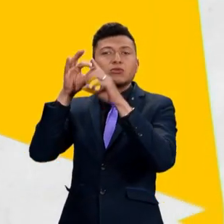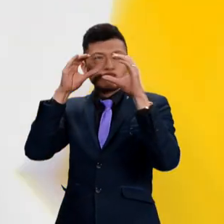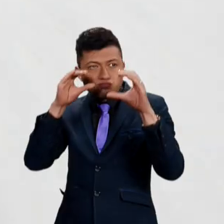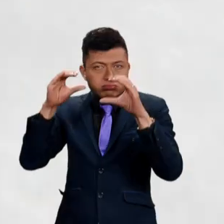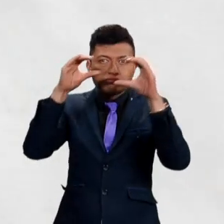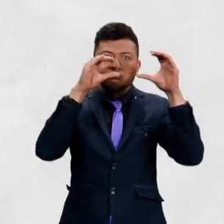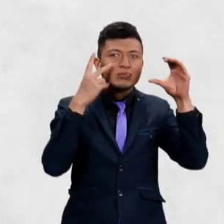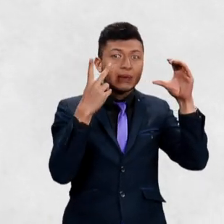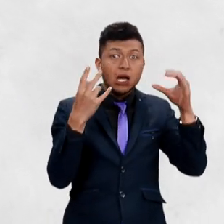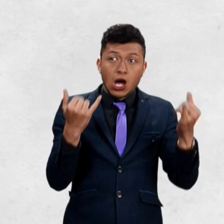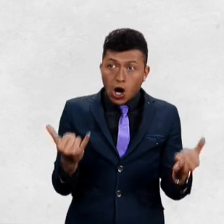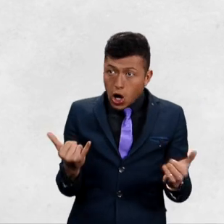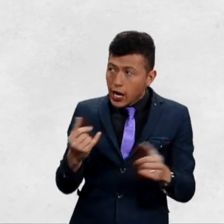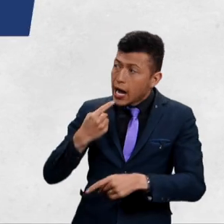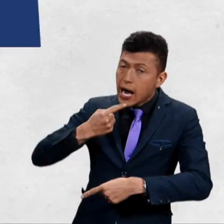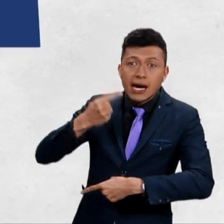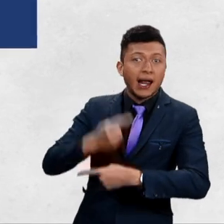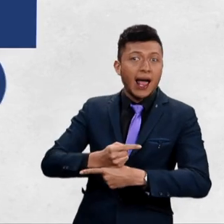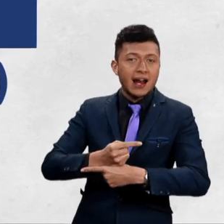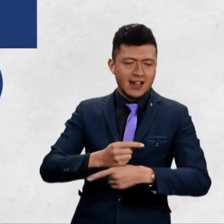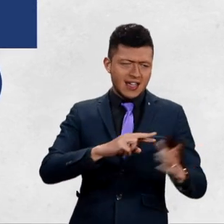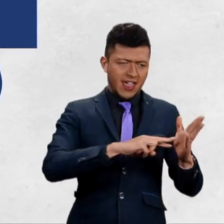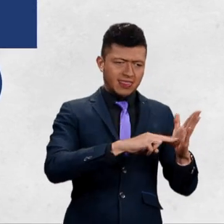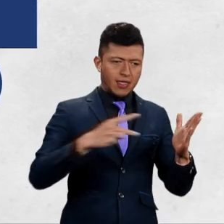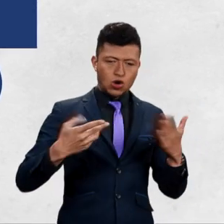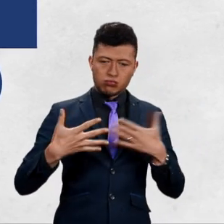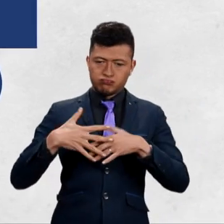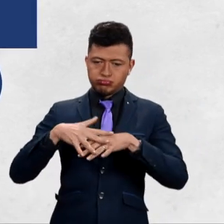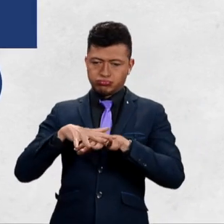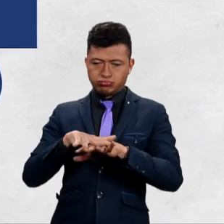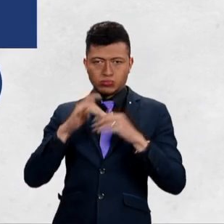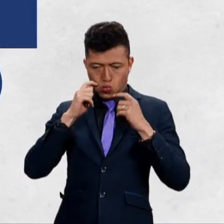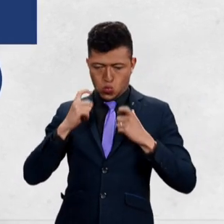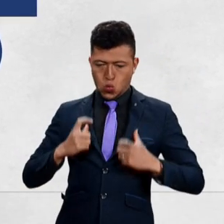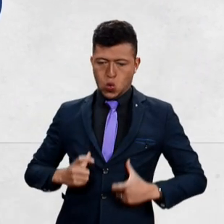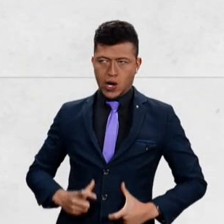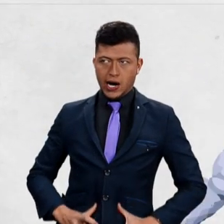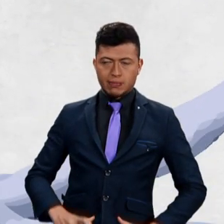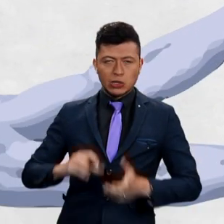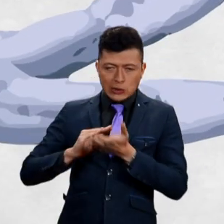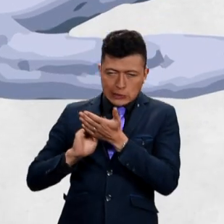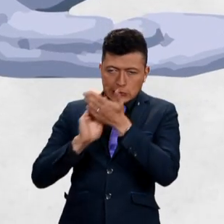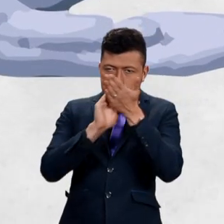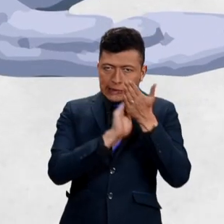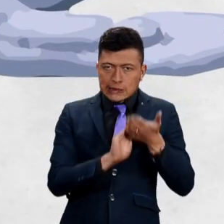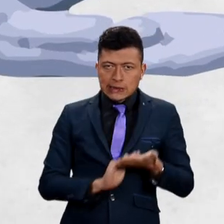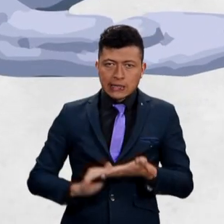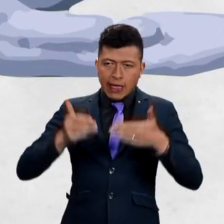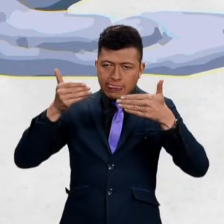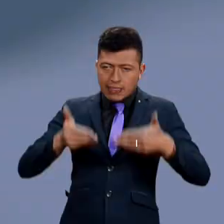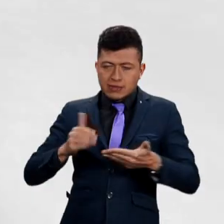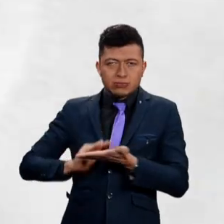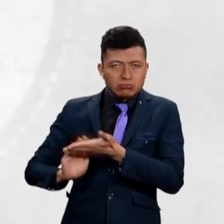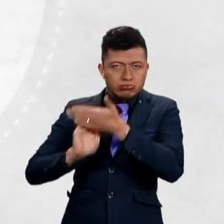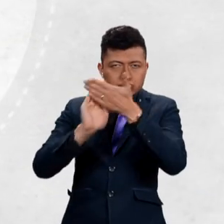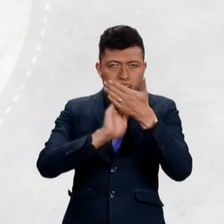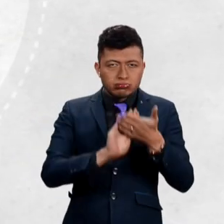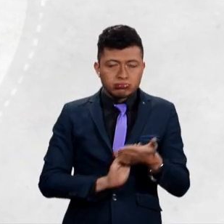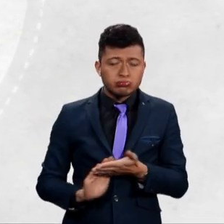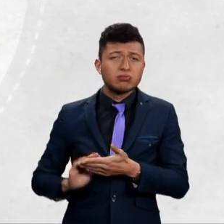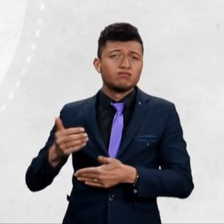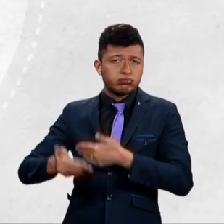fantásticas de las películas hoy se están volviendo realidad. La integración de la tecnología al cuerpo y la búsqueda constante de soluciones para las